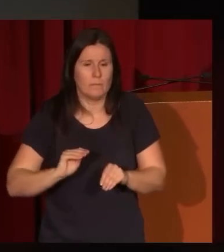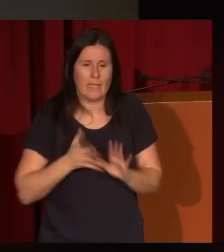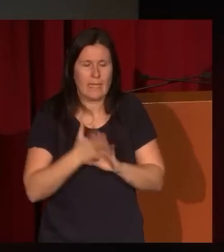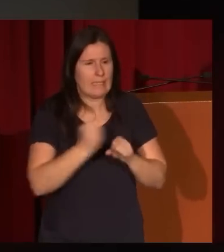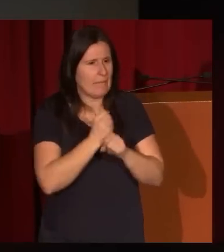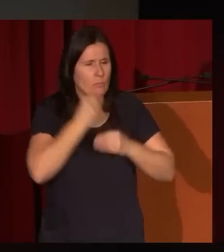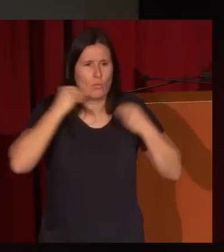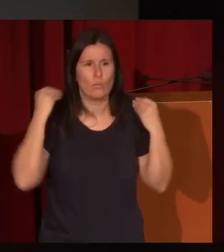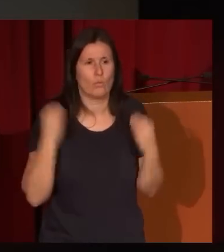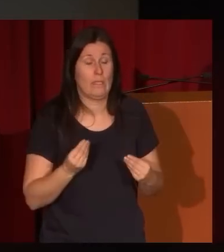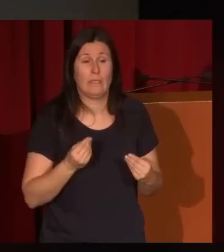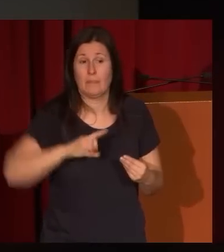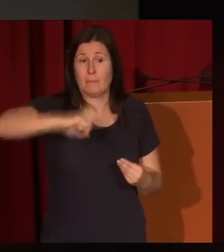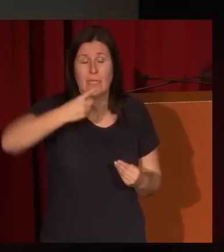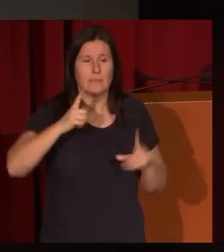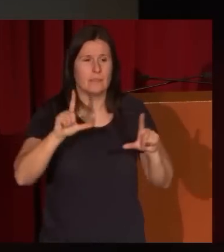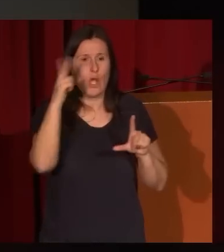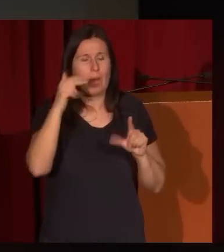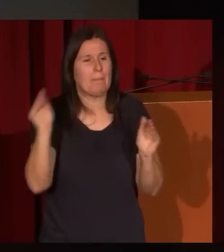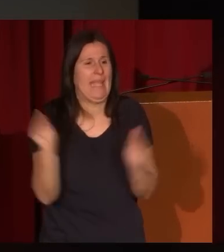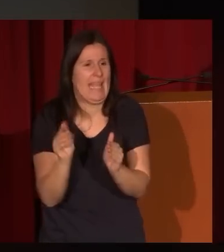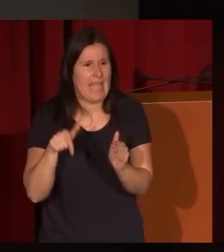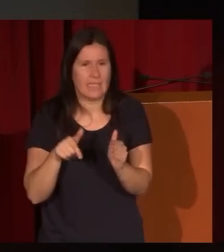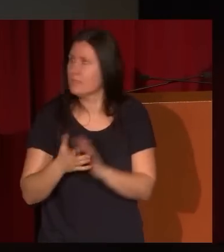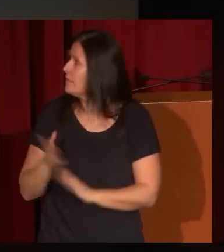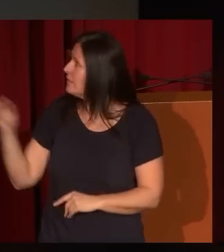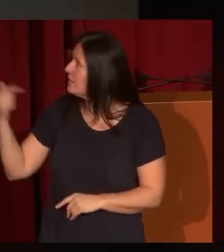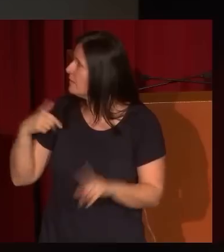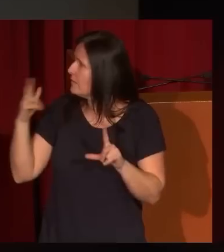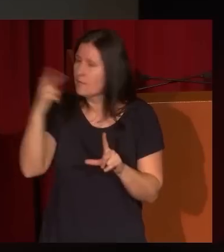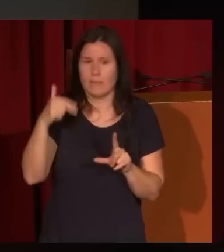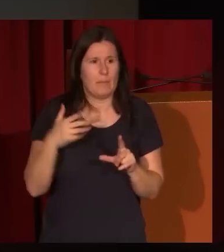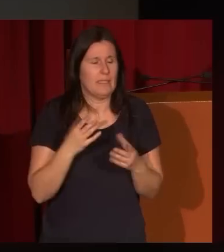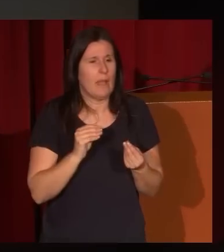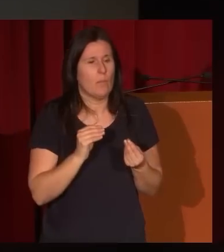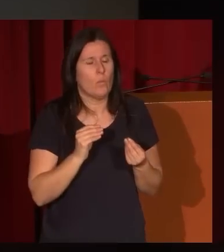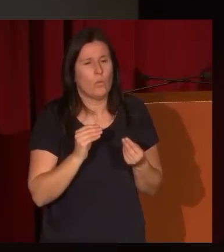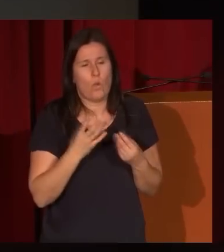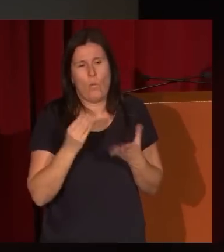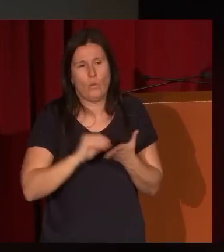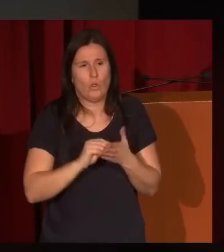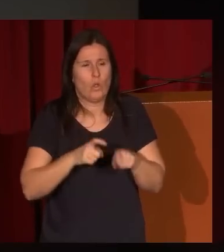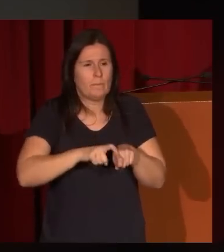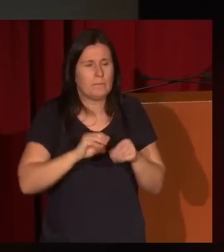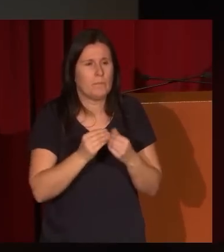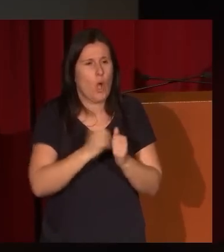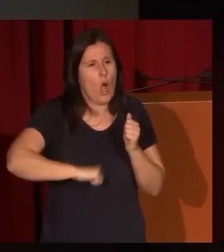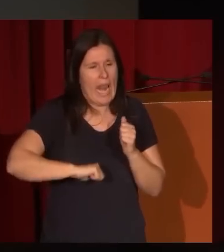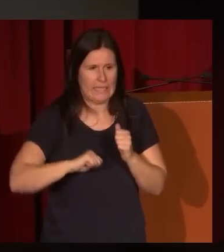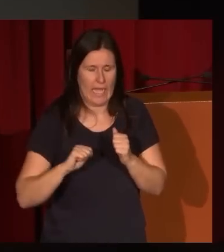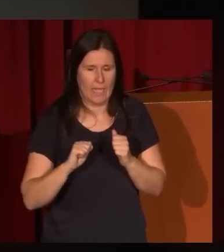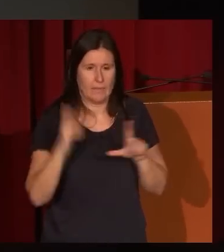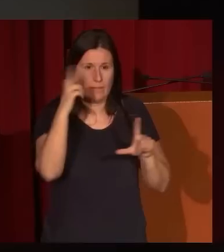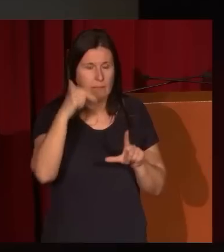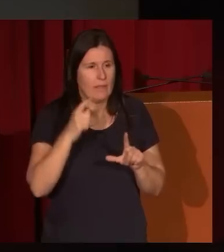extraordinariamente bien, sobre todo en las obras pequeñas. Esto es una hojalata, él pinta mucho a la hojalata porque les recuerden cómo la hojalata